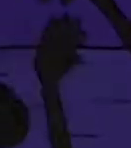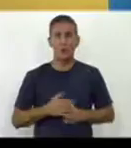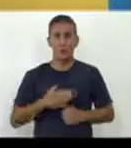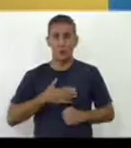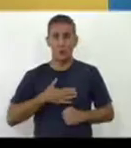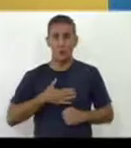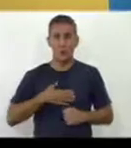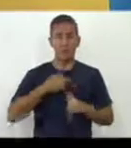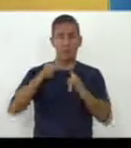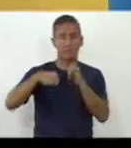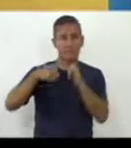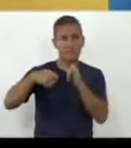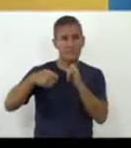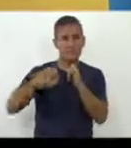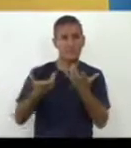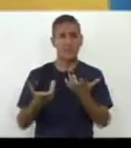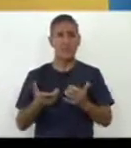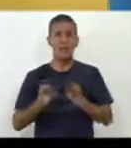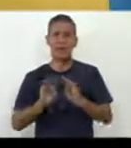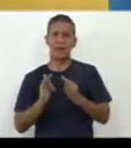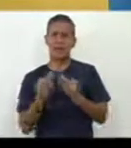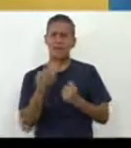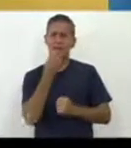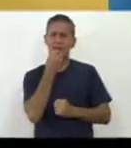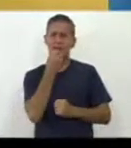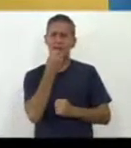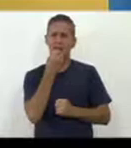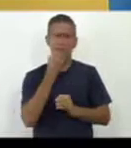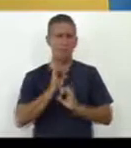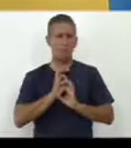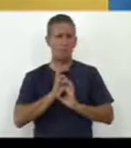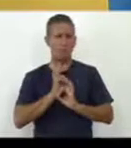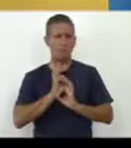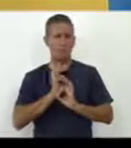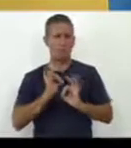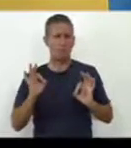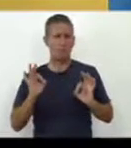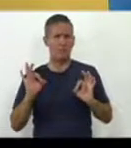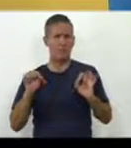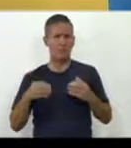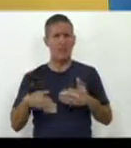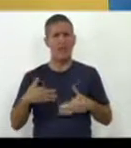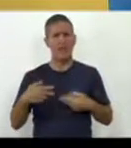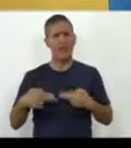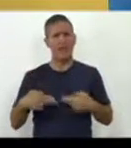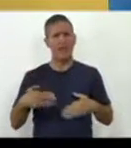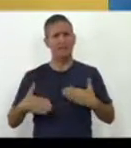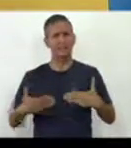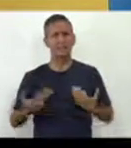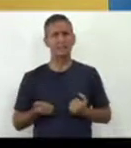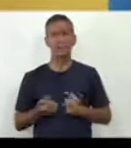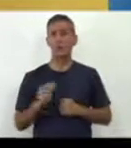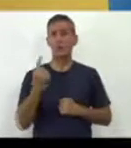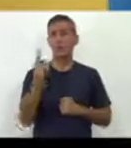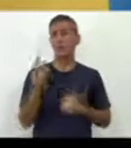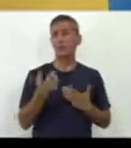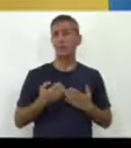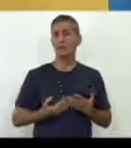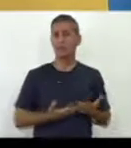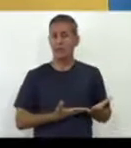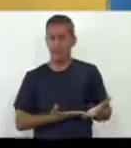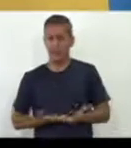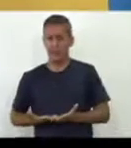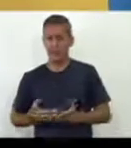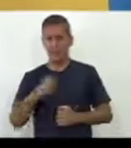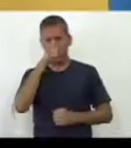Con el propio material audiovisual, la familia puede perfectamente realizar actividades. Una de